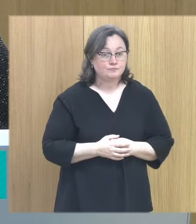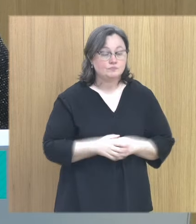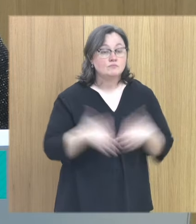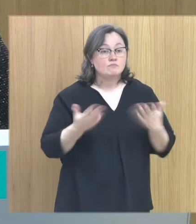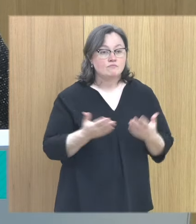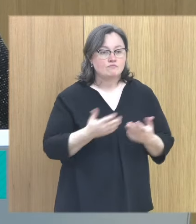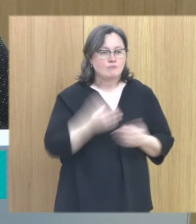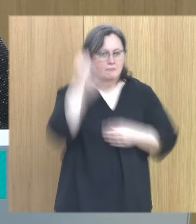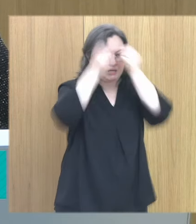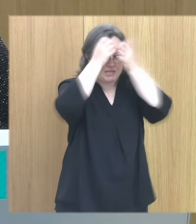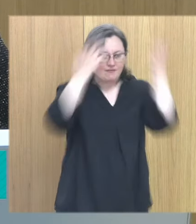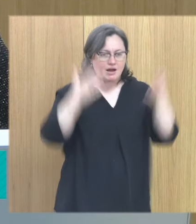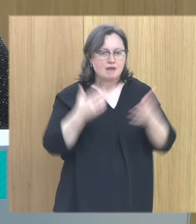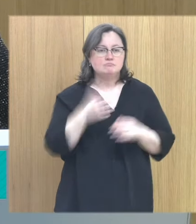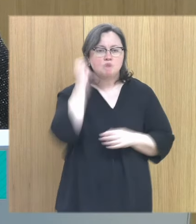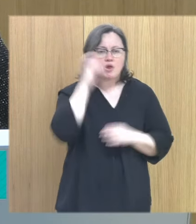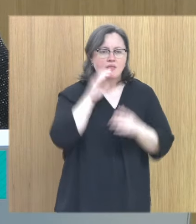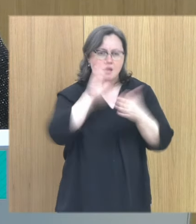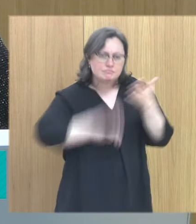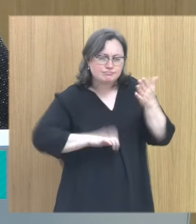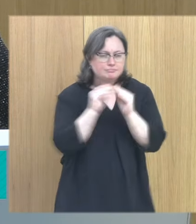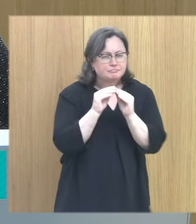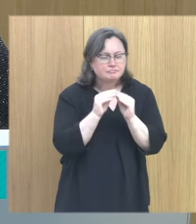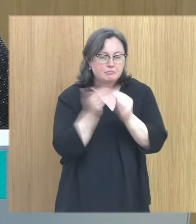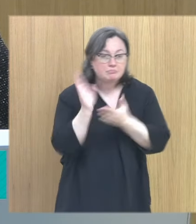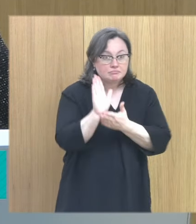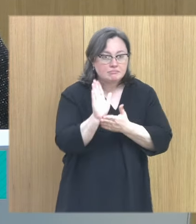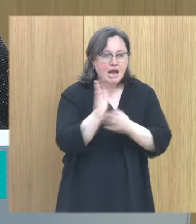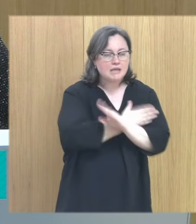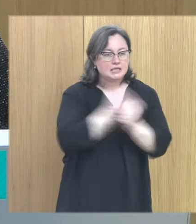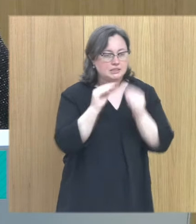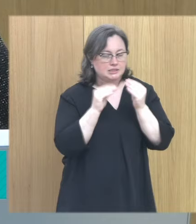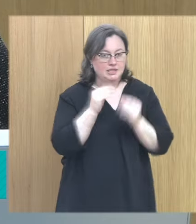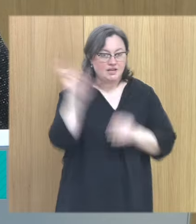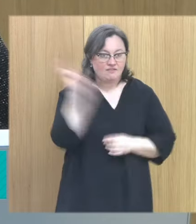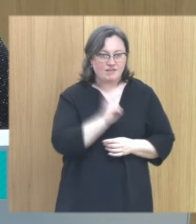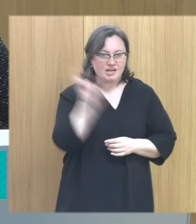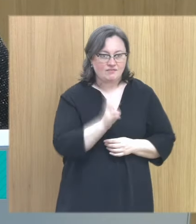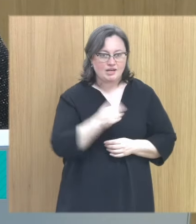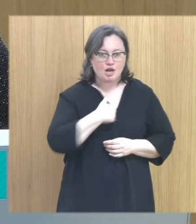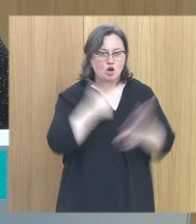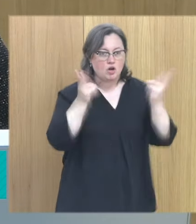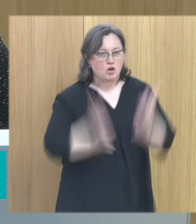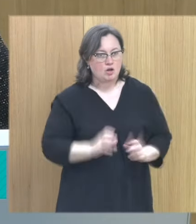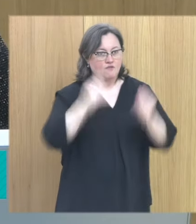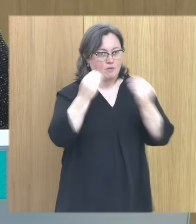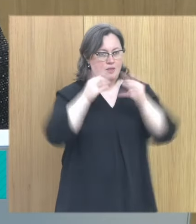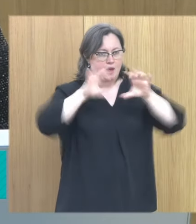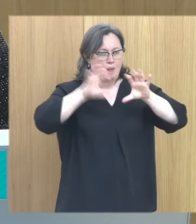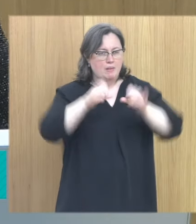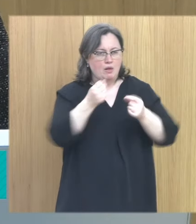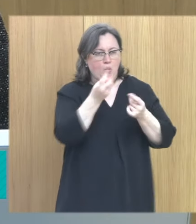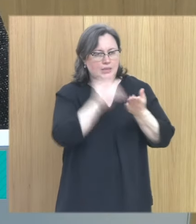Tenemos… yo pensaba cuando preparaba esta ponencia, en las veces que he venido yo de asistente en el Colegio de Psicólogos a formaciones y